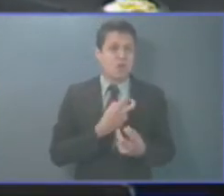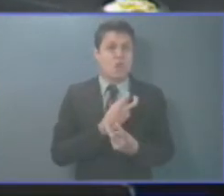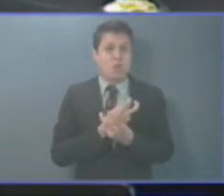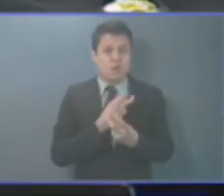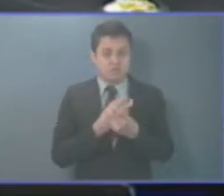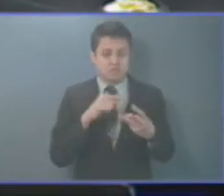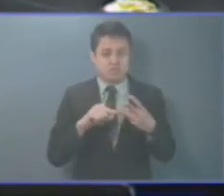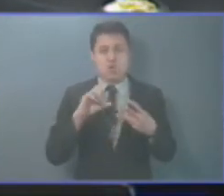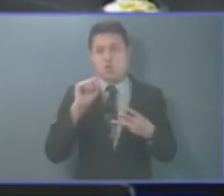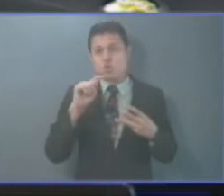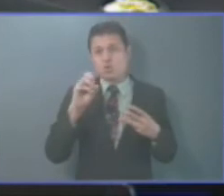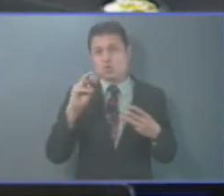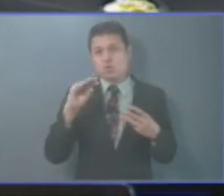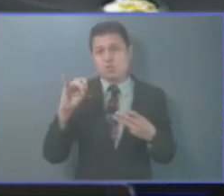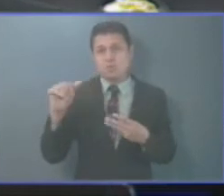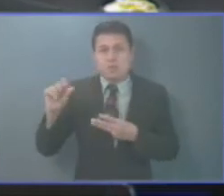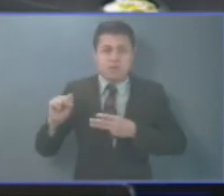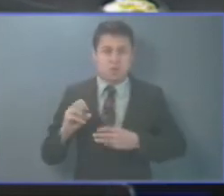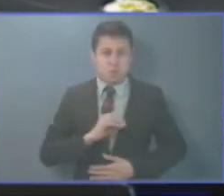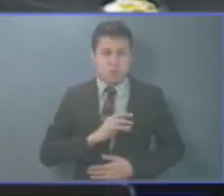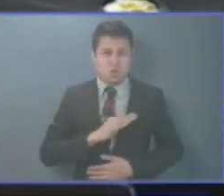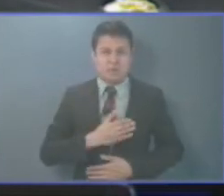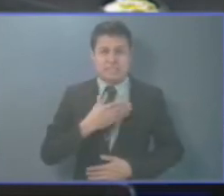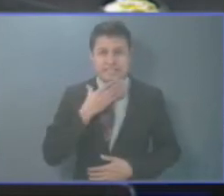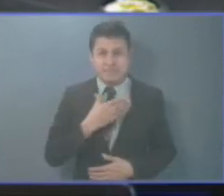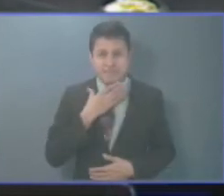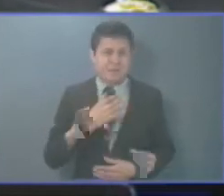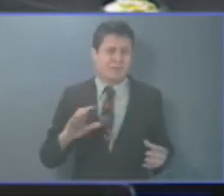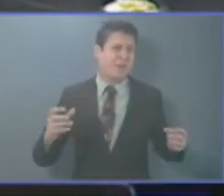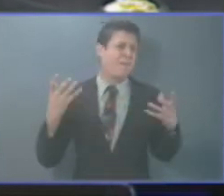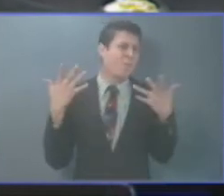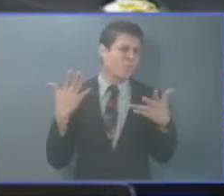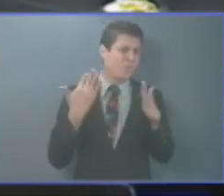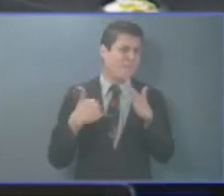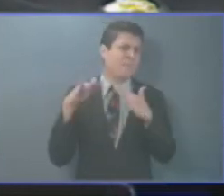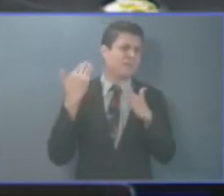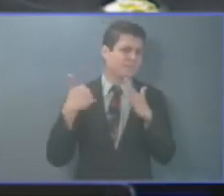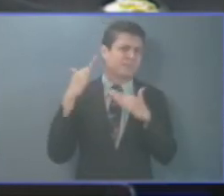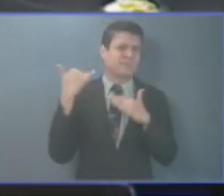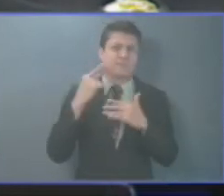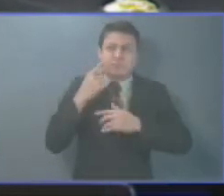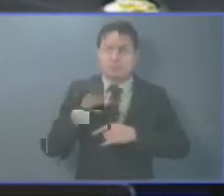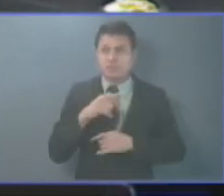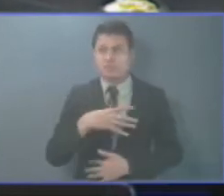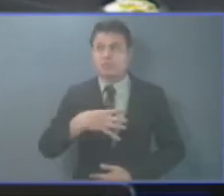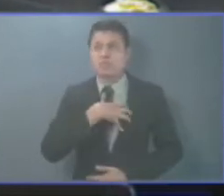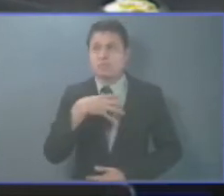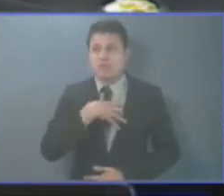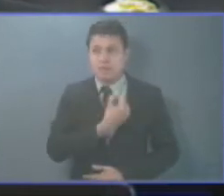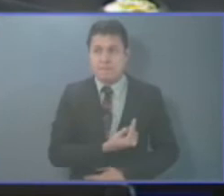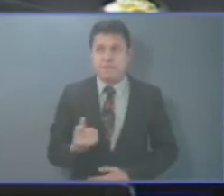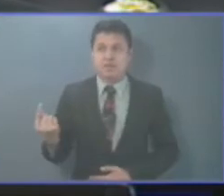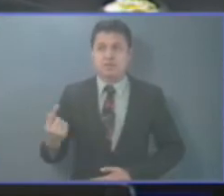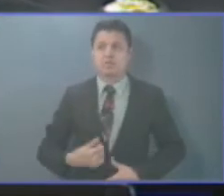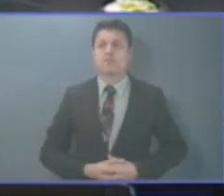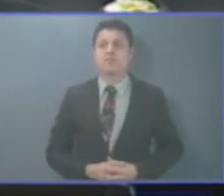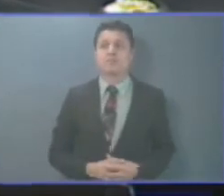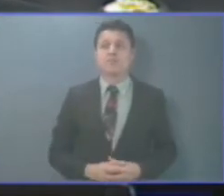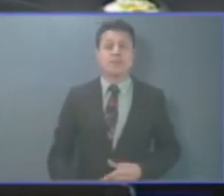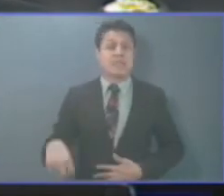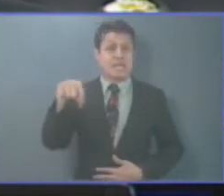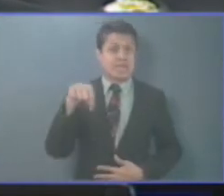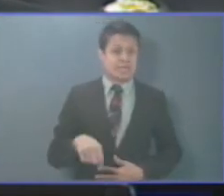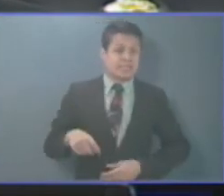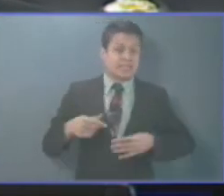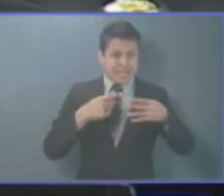las ostomías, el dolor crónico y tantos otros síntomas que aquejan a estas personas. Esta